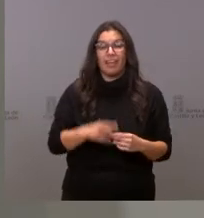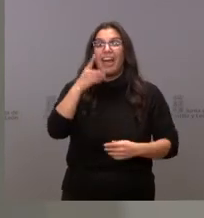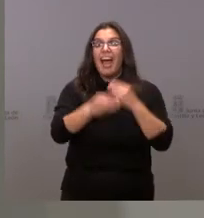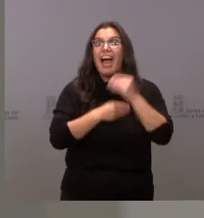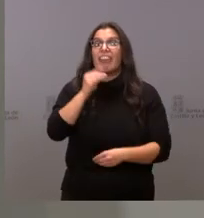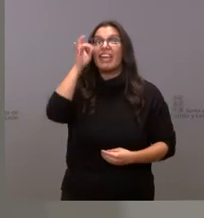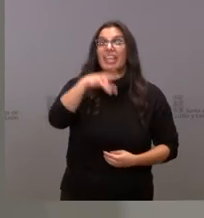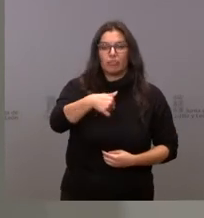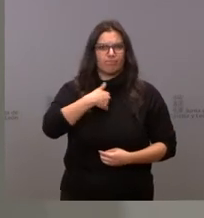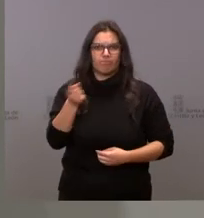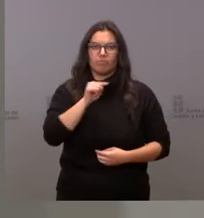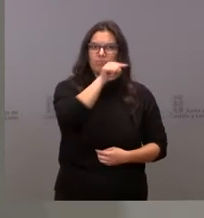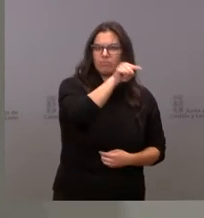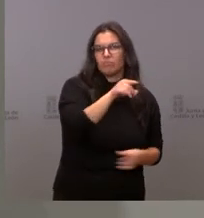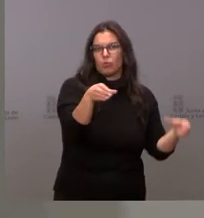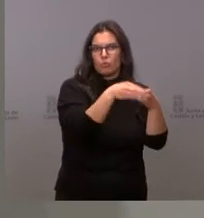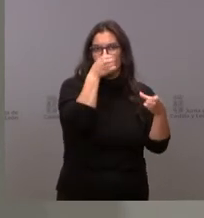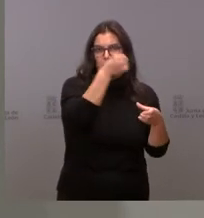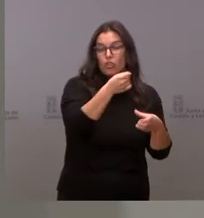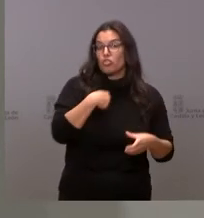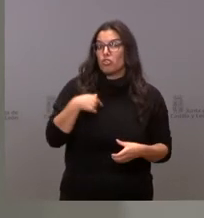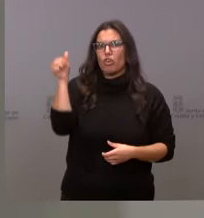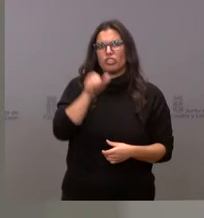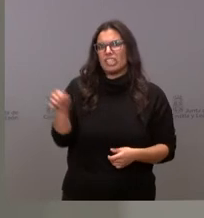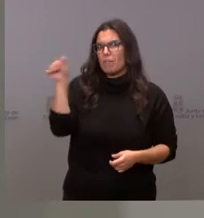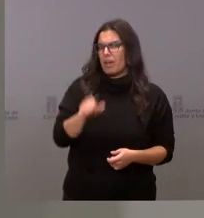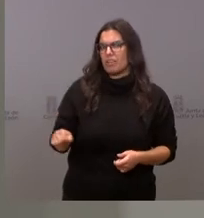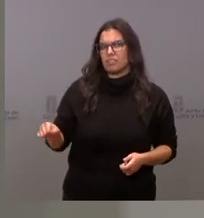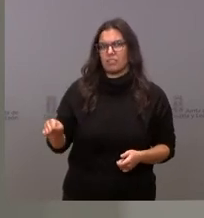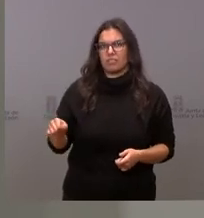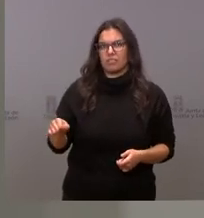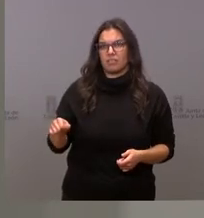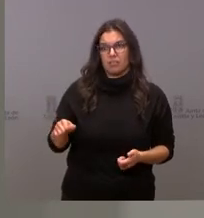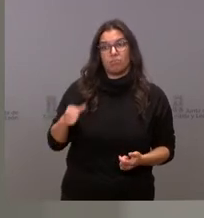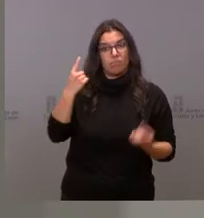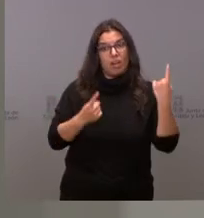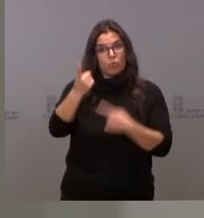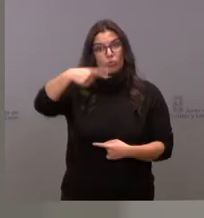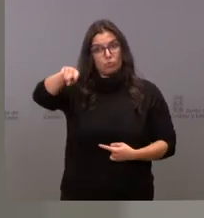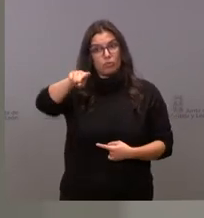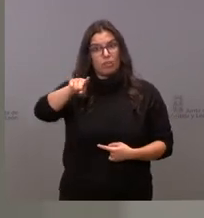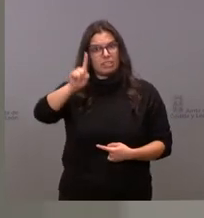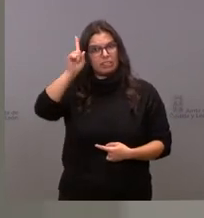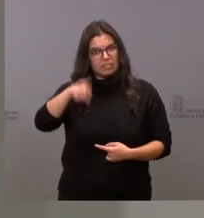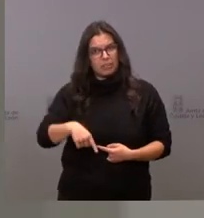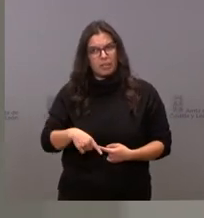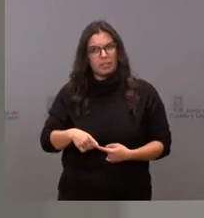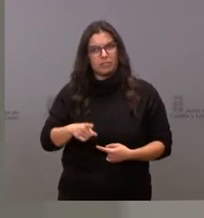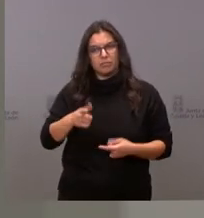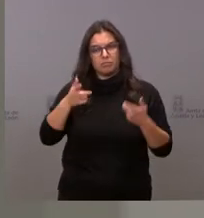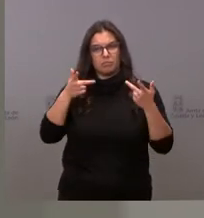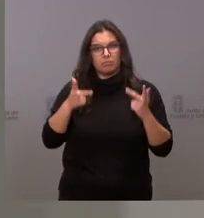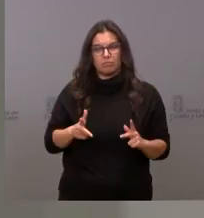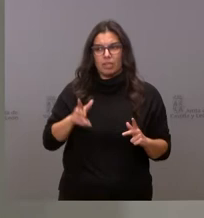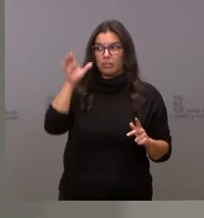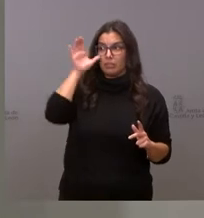quien lo está haciendo yo me siento todas las semanas en las cortes y ustedes muchos de ustedes también y